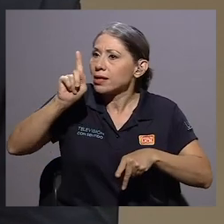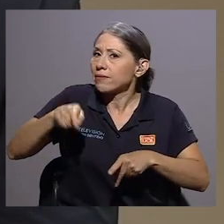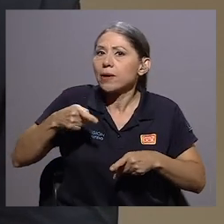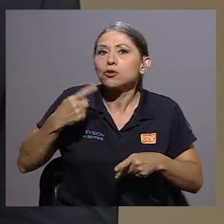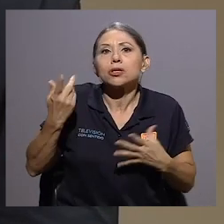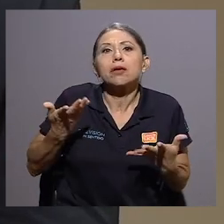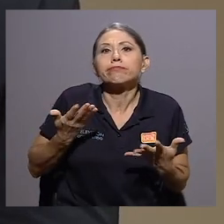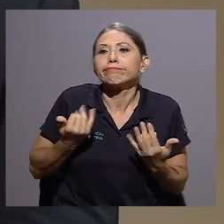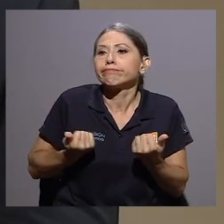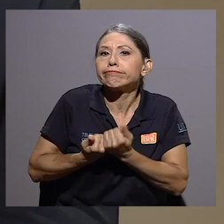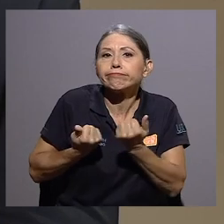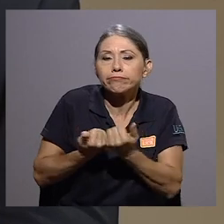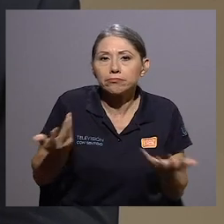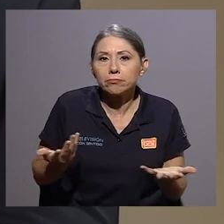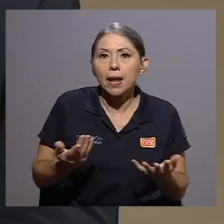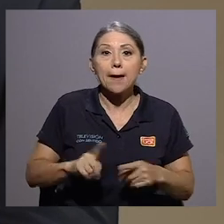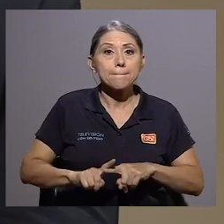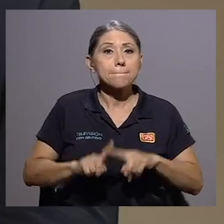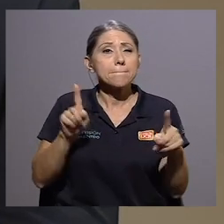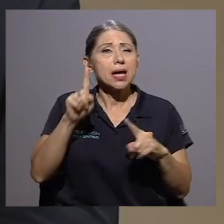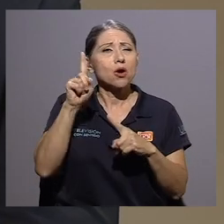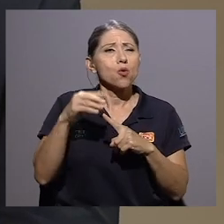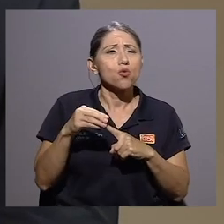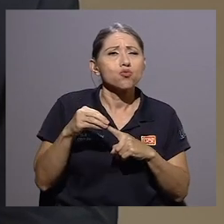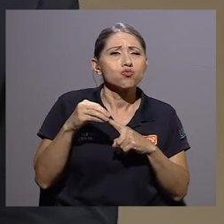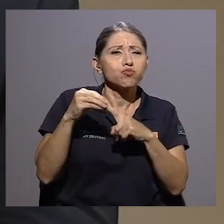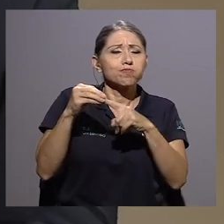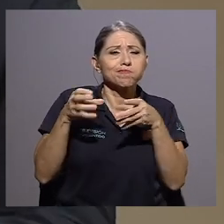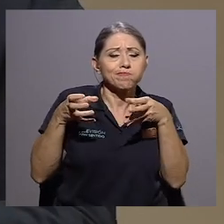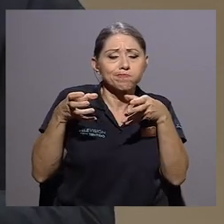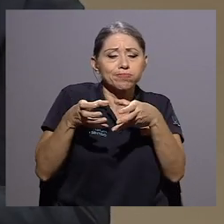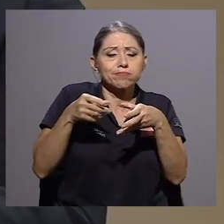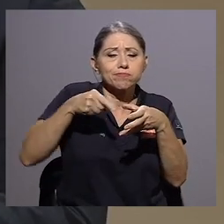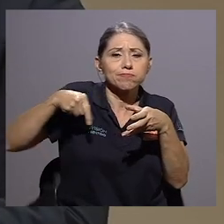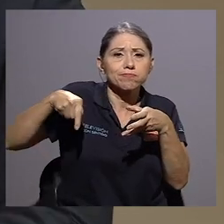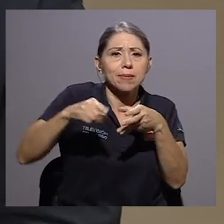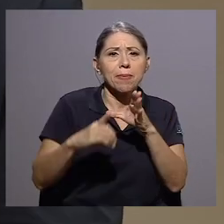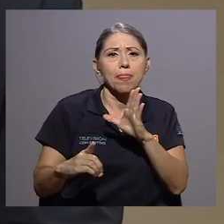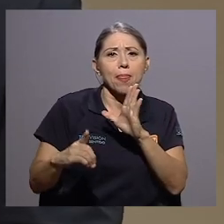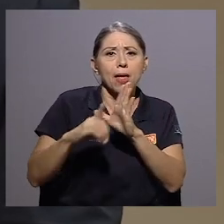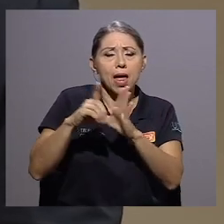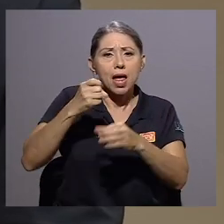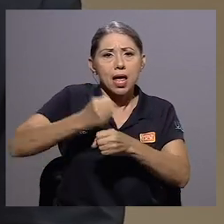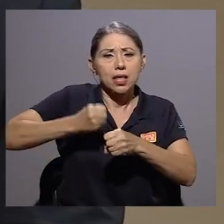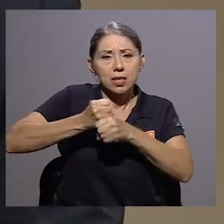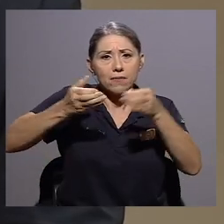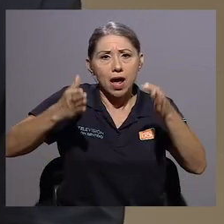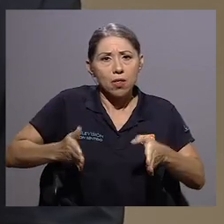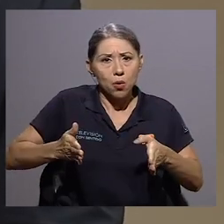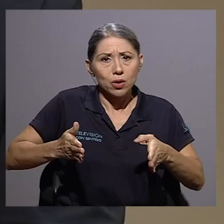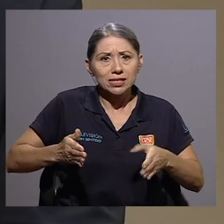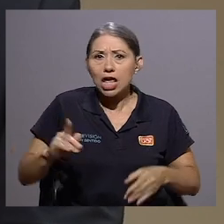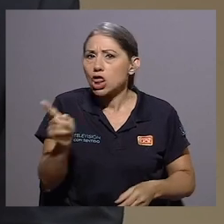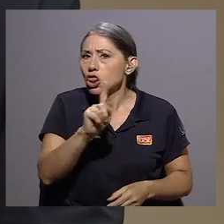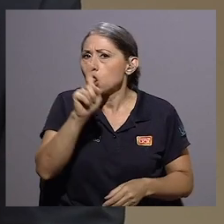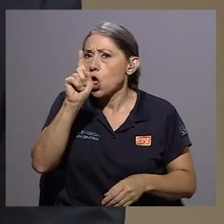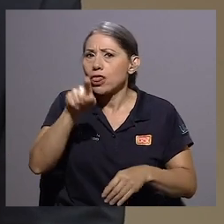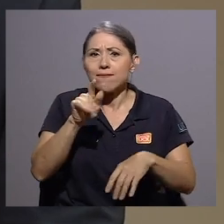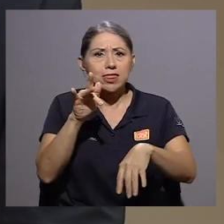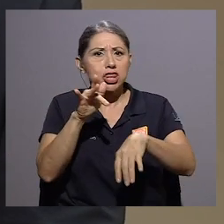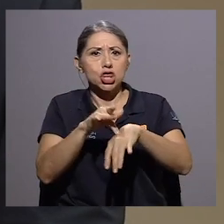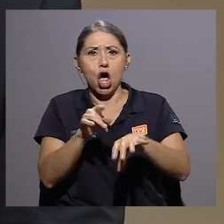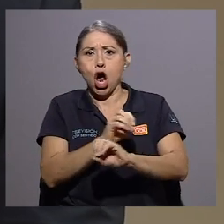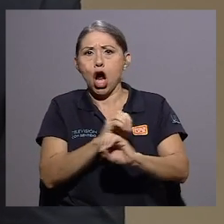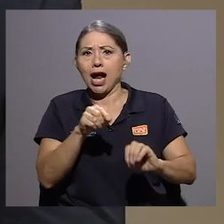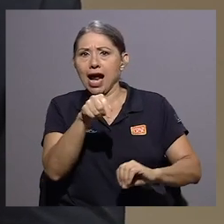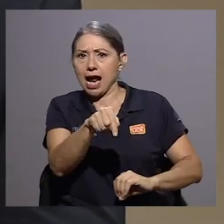todos vamos a tener que aportar, pero hay un núcleo de derechos de los trabajadores